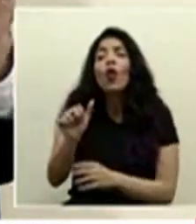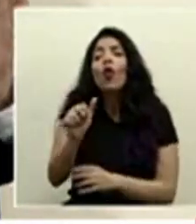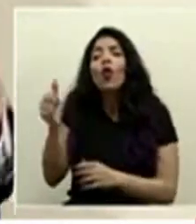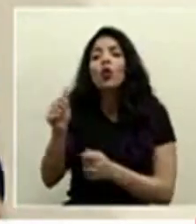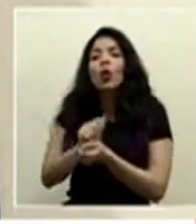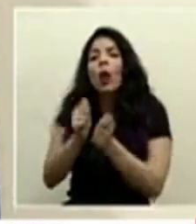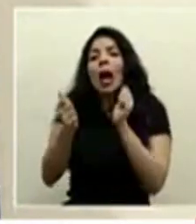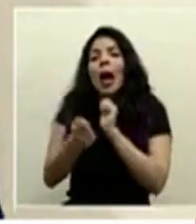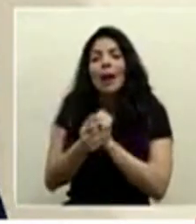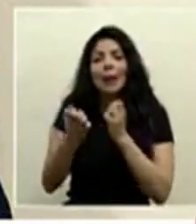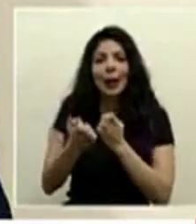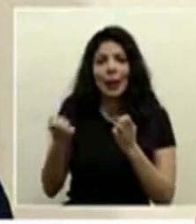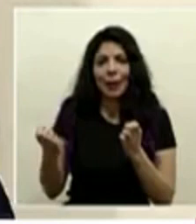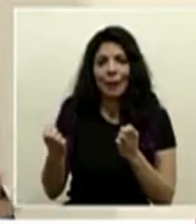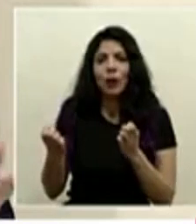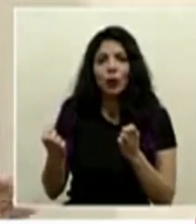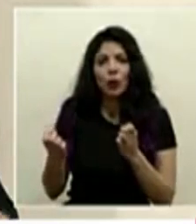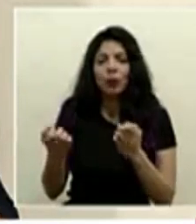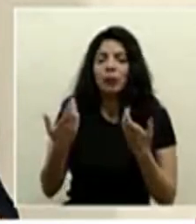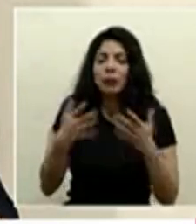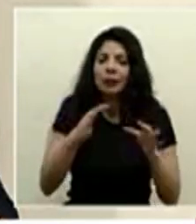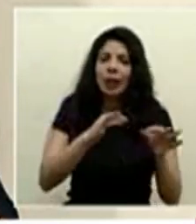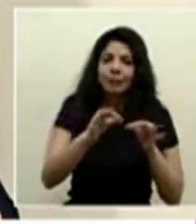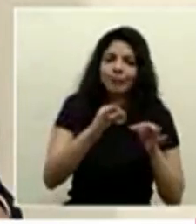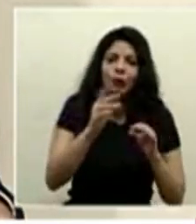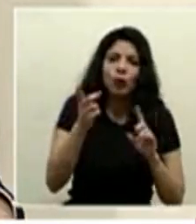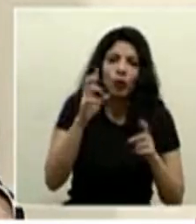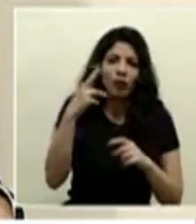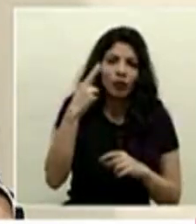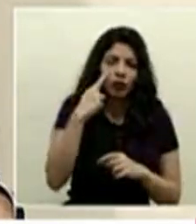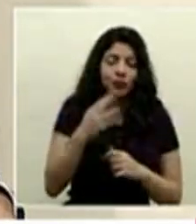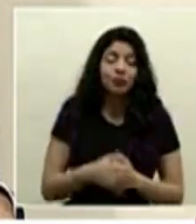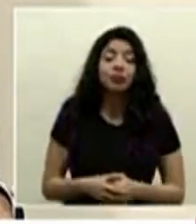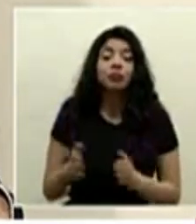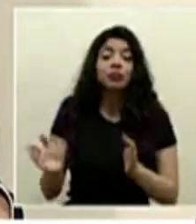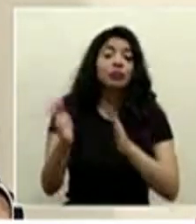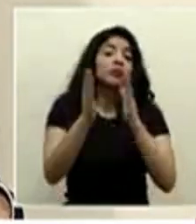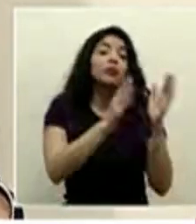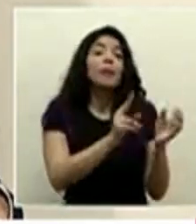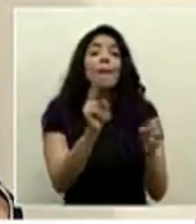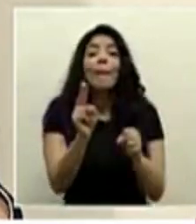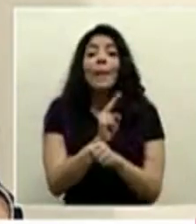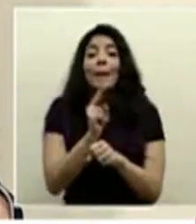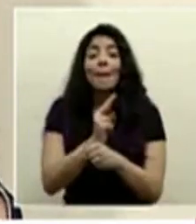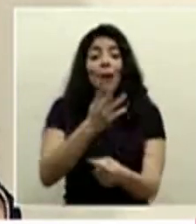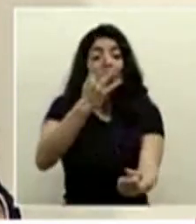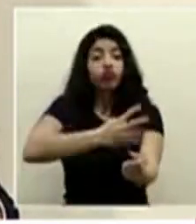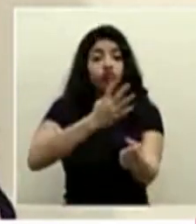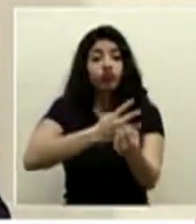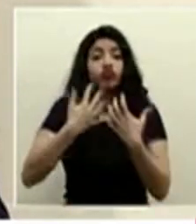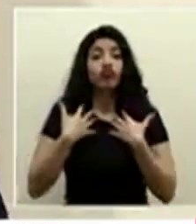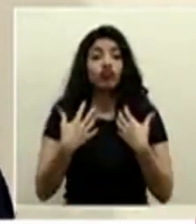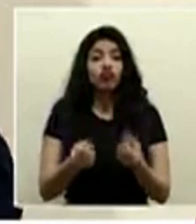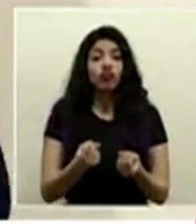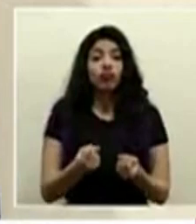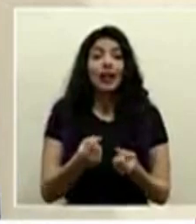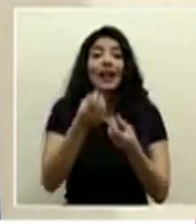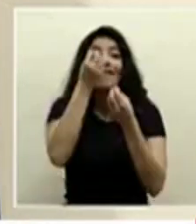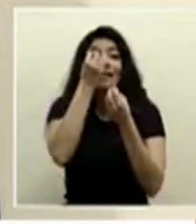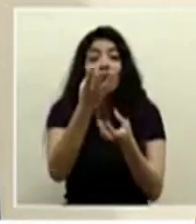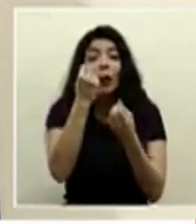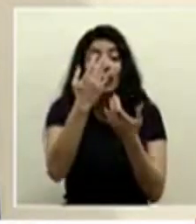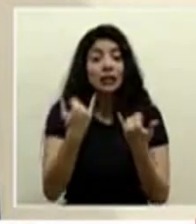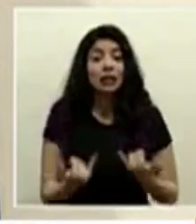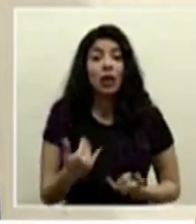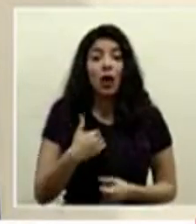tipo de equipo y ya se aclaró esa situación y en cuanto al uso de plasma convalesciente los datos que